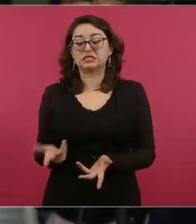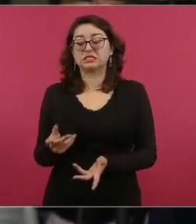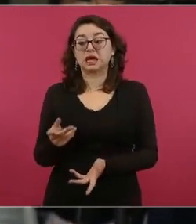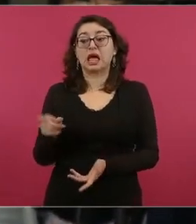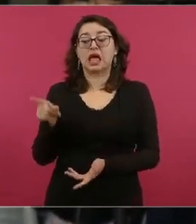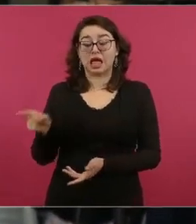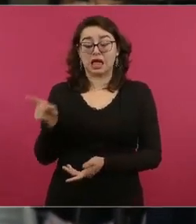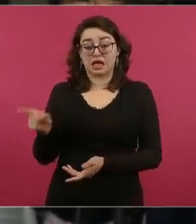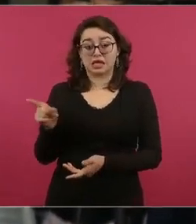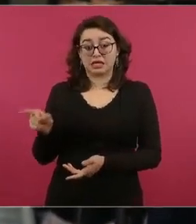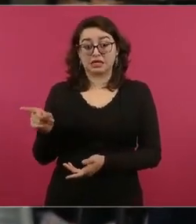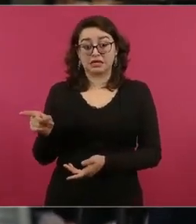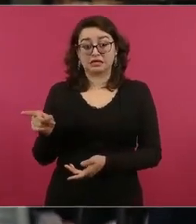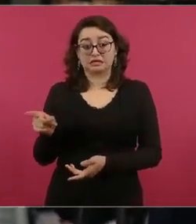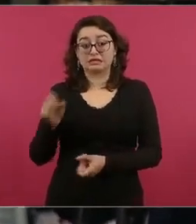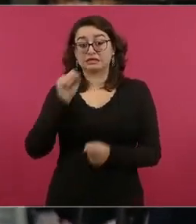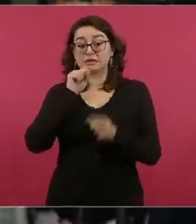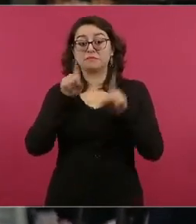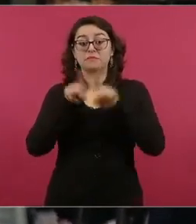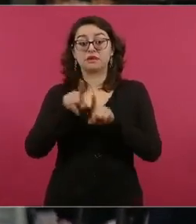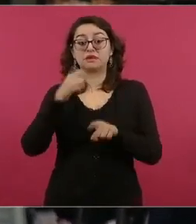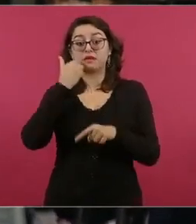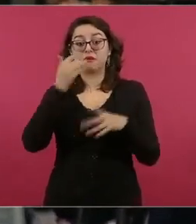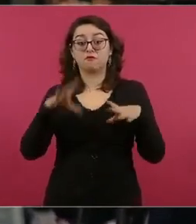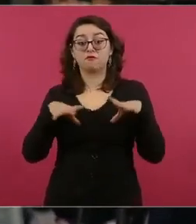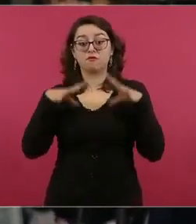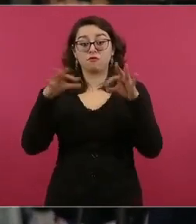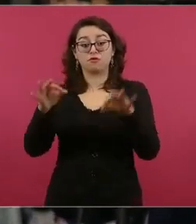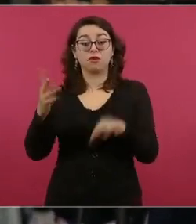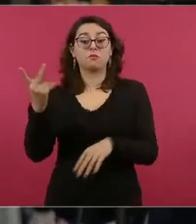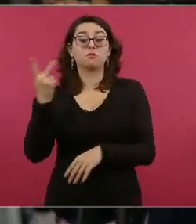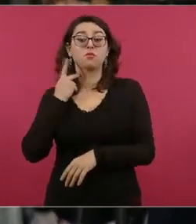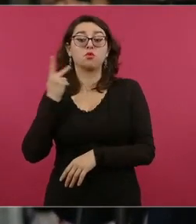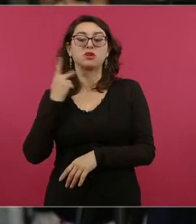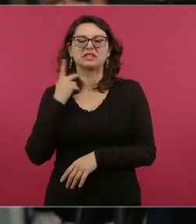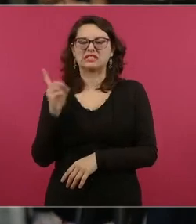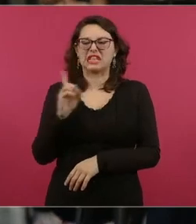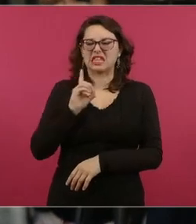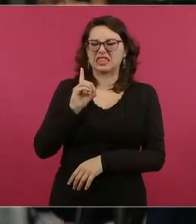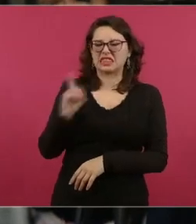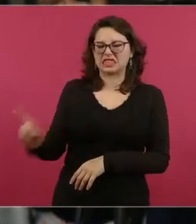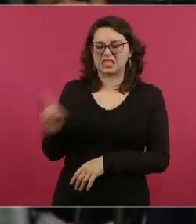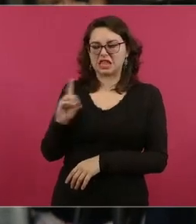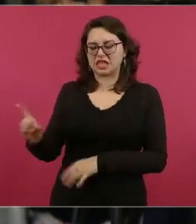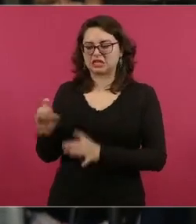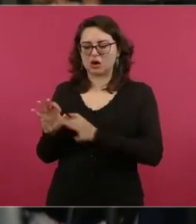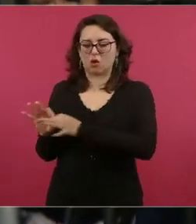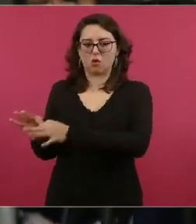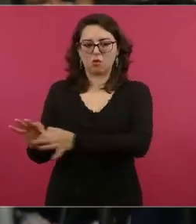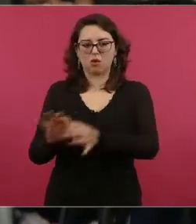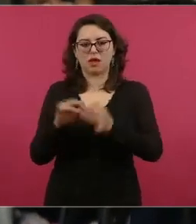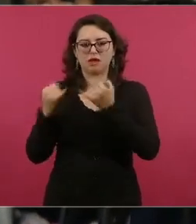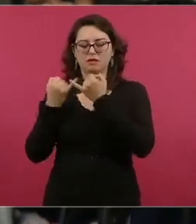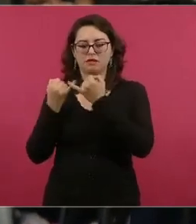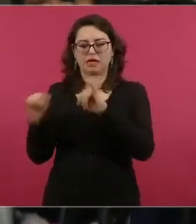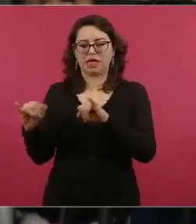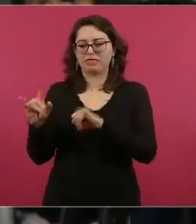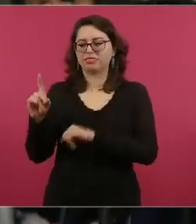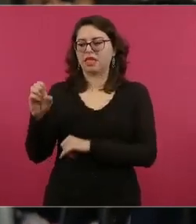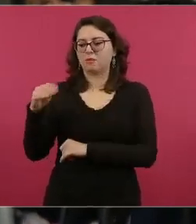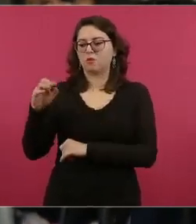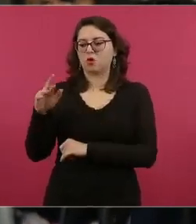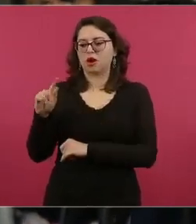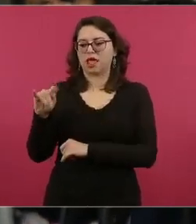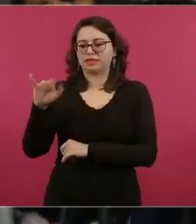fue o trató de fundar un partido político de ultraderecha llamado la Unión Nacional Independiente Democrática, que al